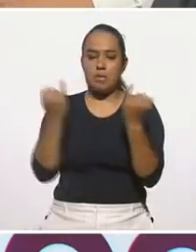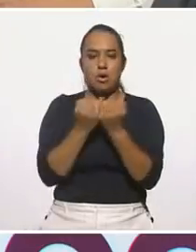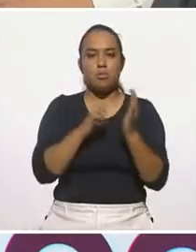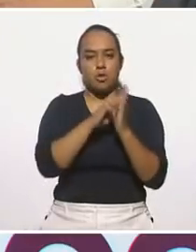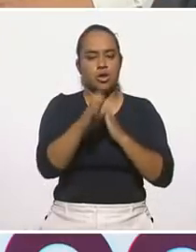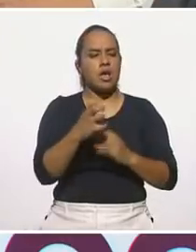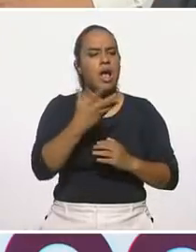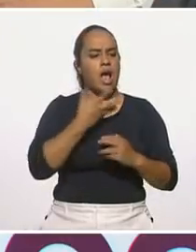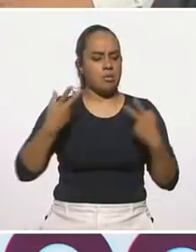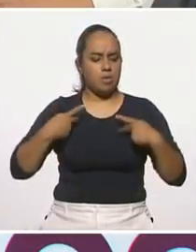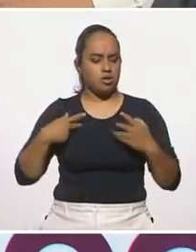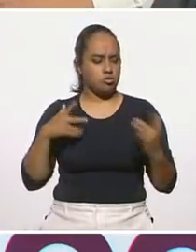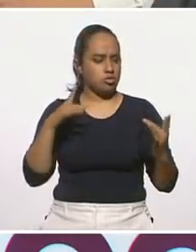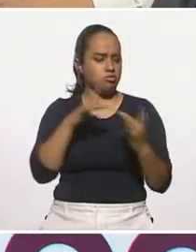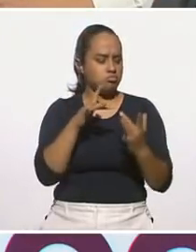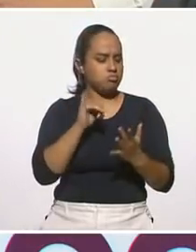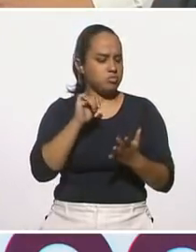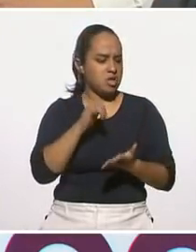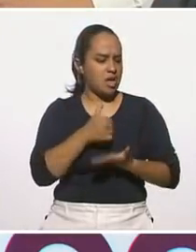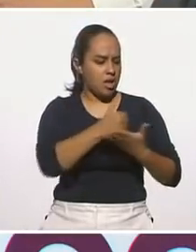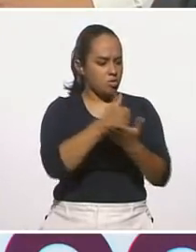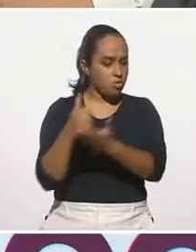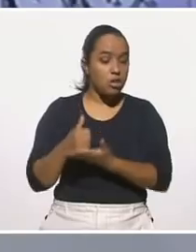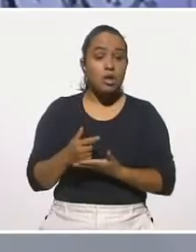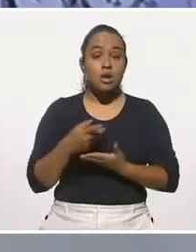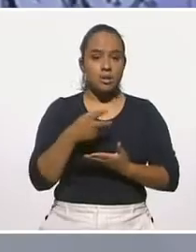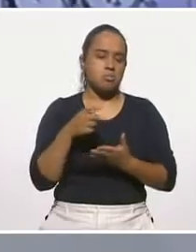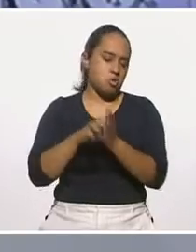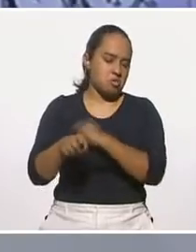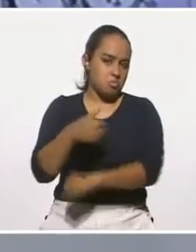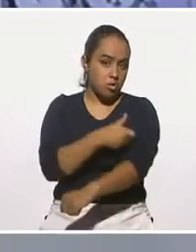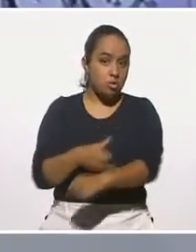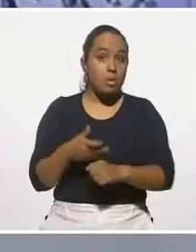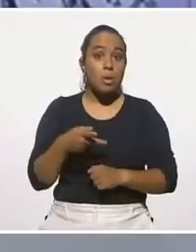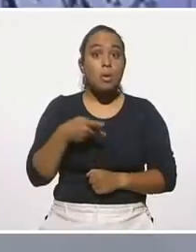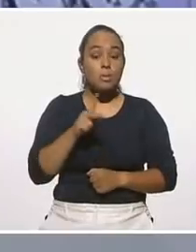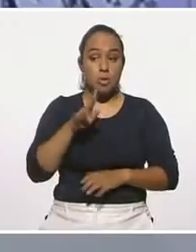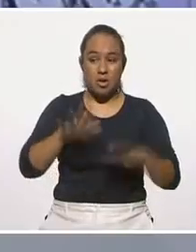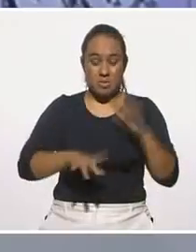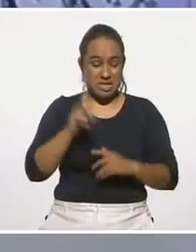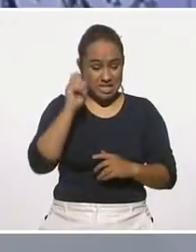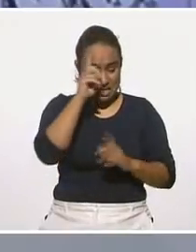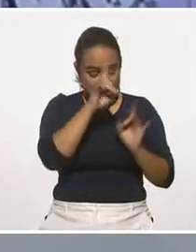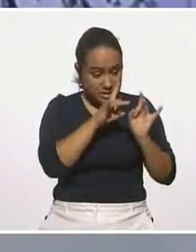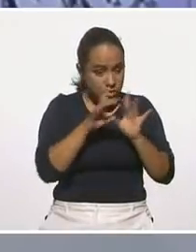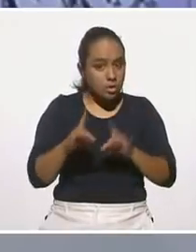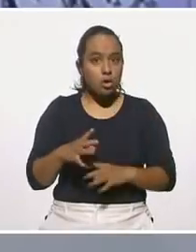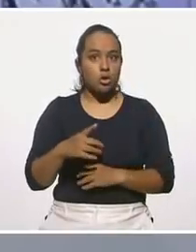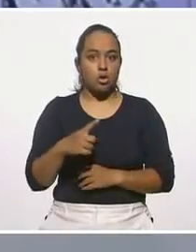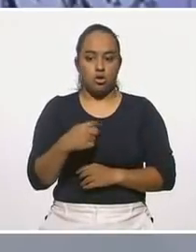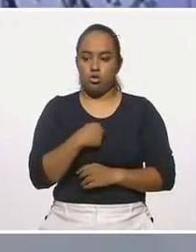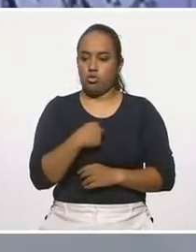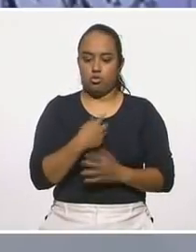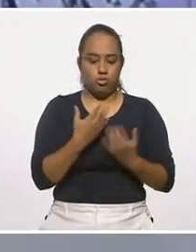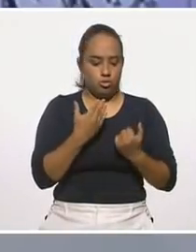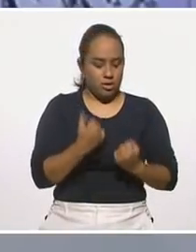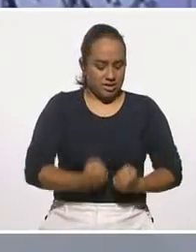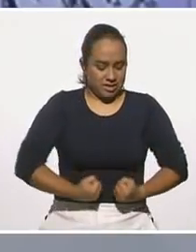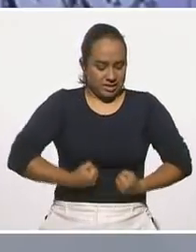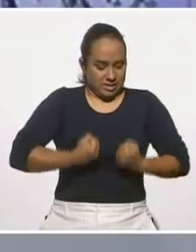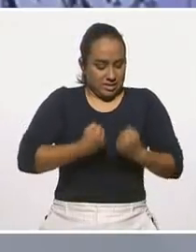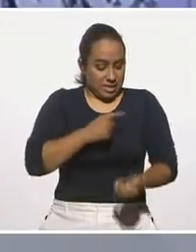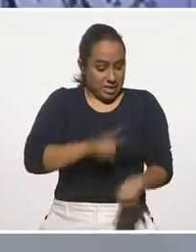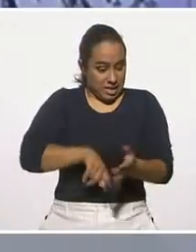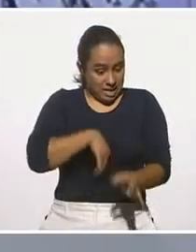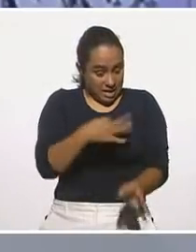una red de apoyo como la familia, pero a lo mejor no tienes para esta adversidad las fortalezas psicológicas